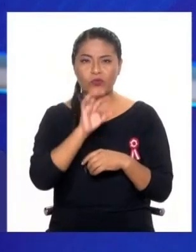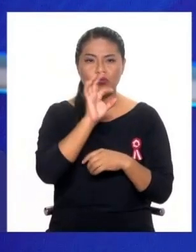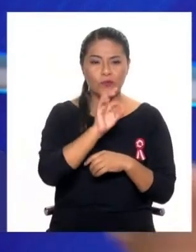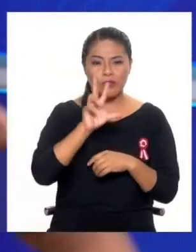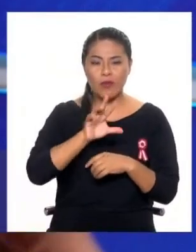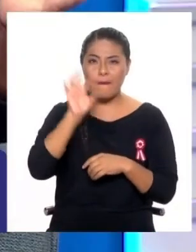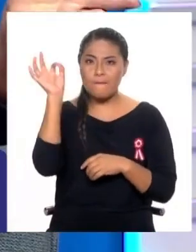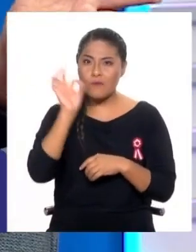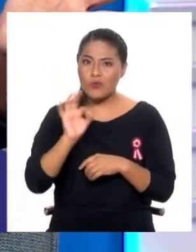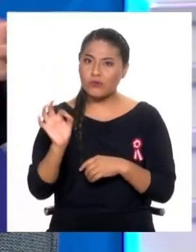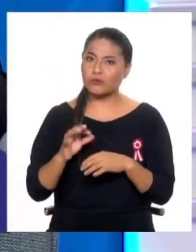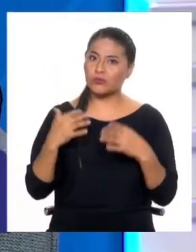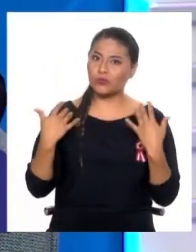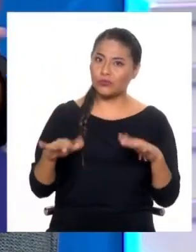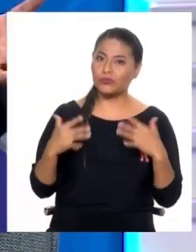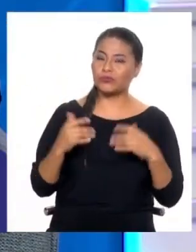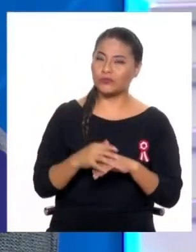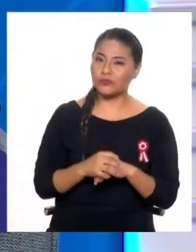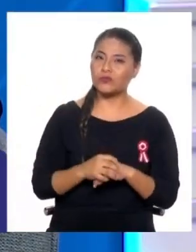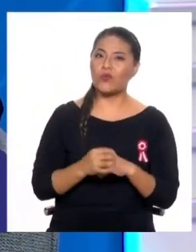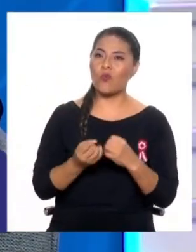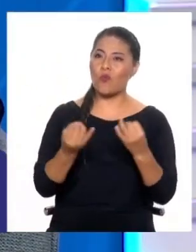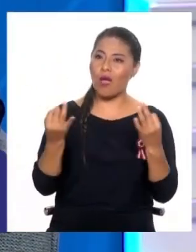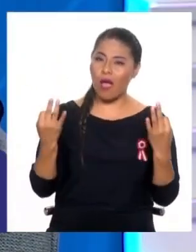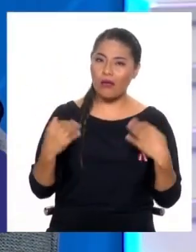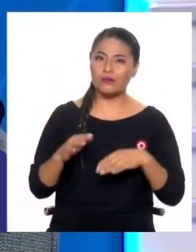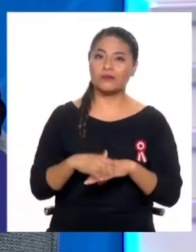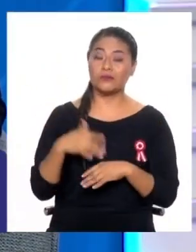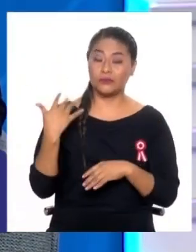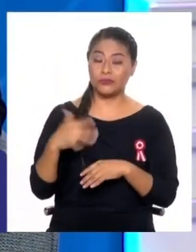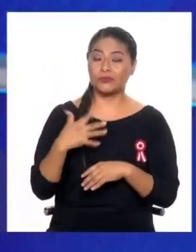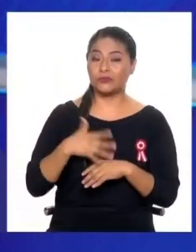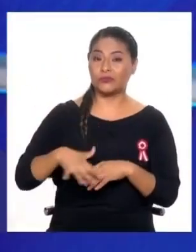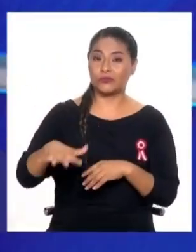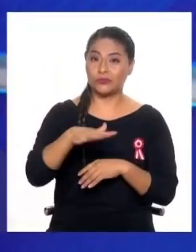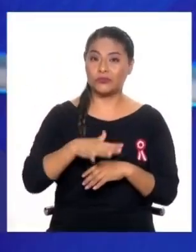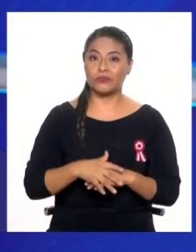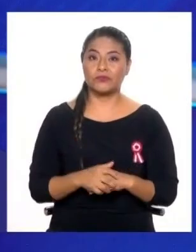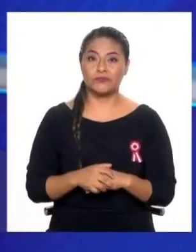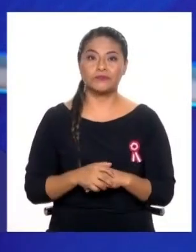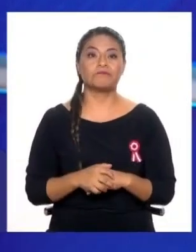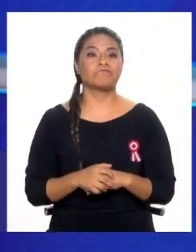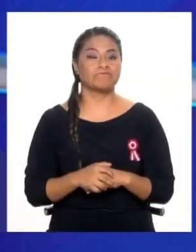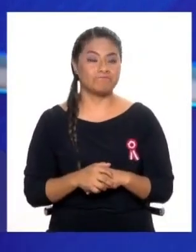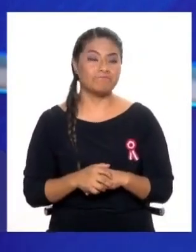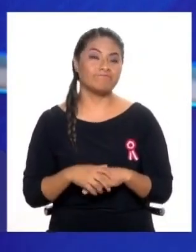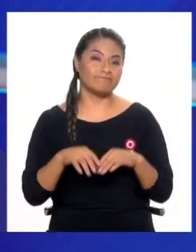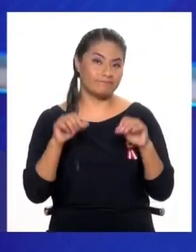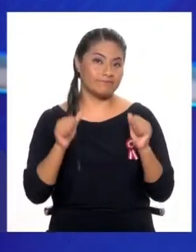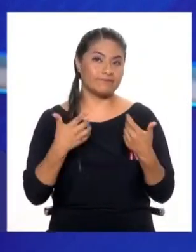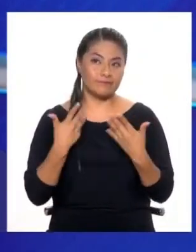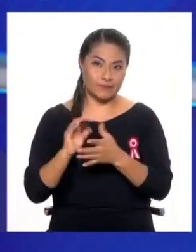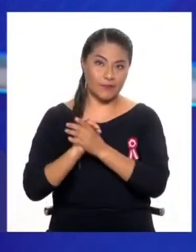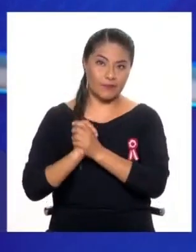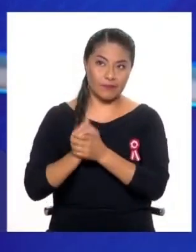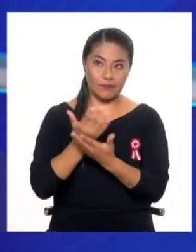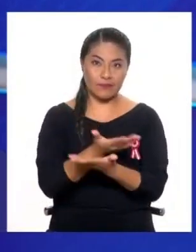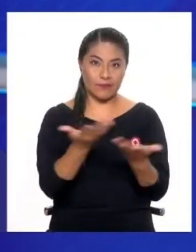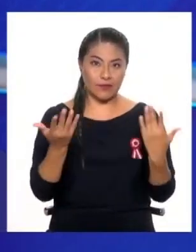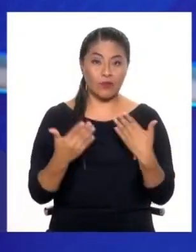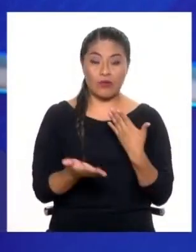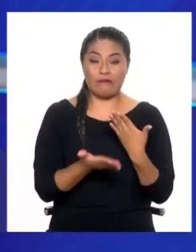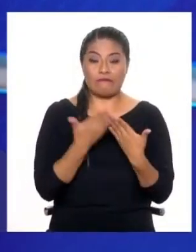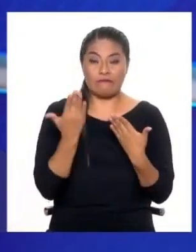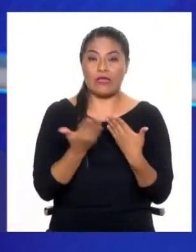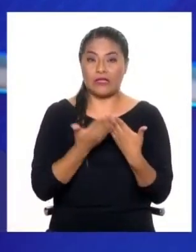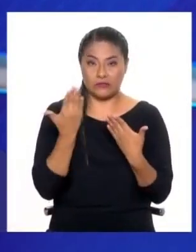es, o sea, todo el Perú es informal. Sí, claro. sea, yo se lo digo siempre a amigos y colegas. O sea, es más fácil